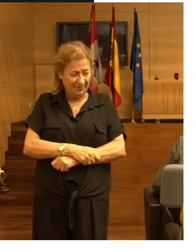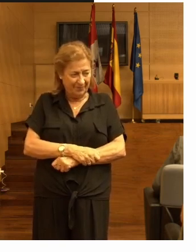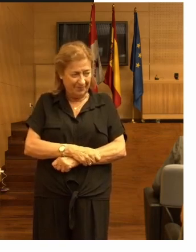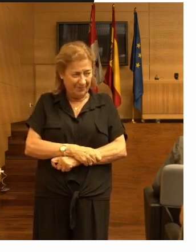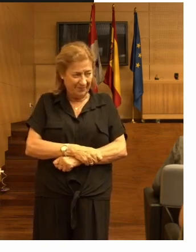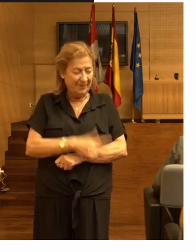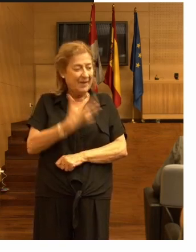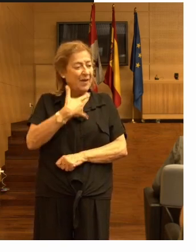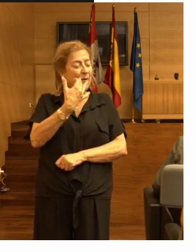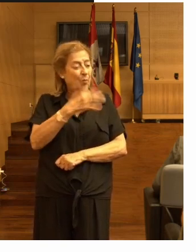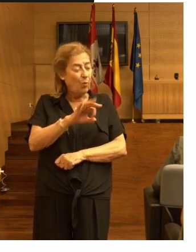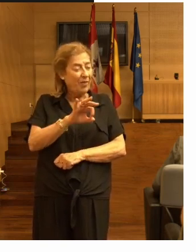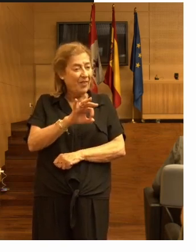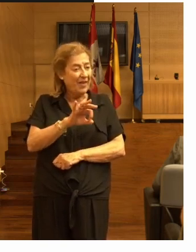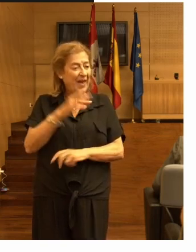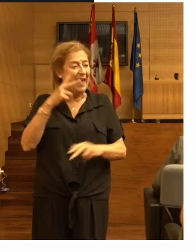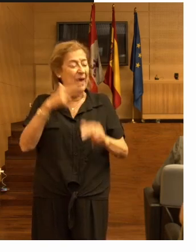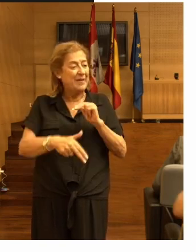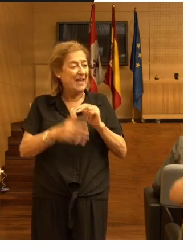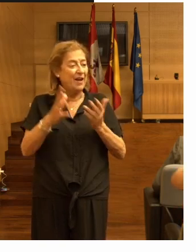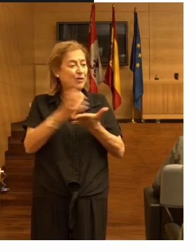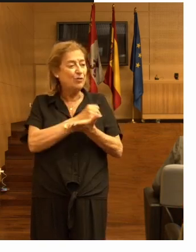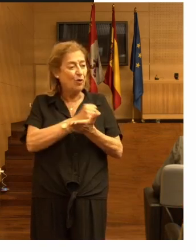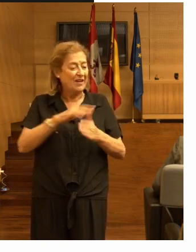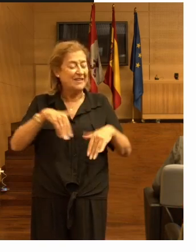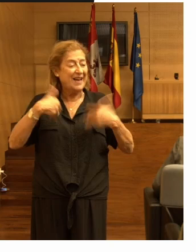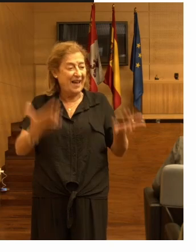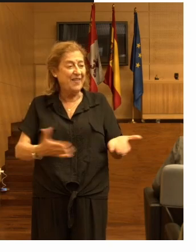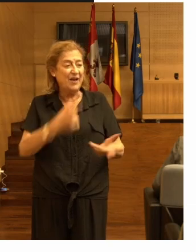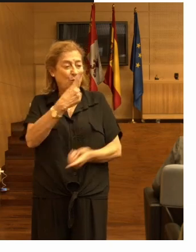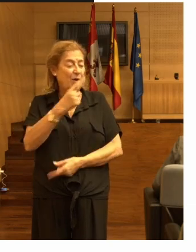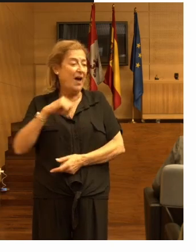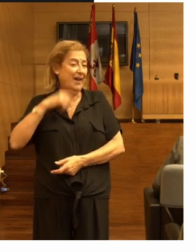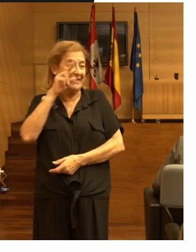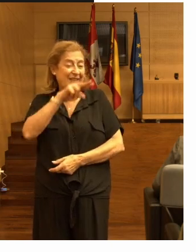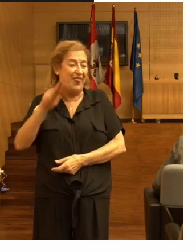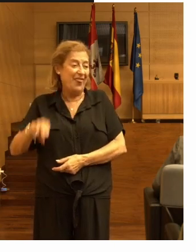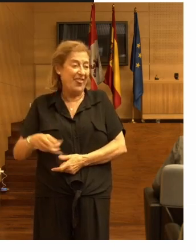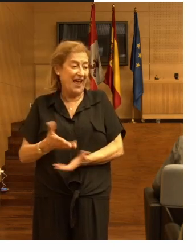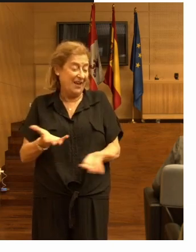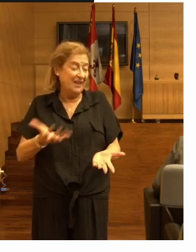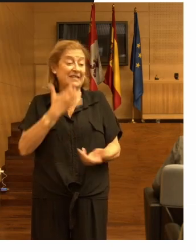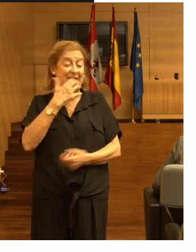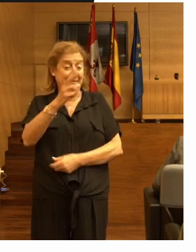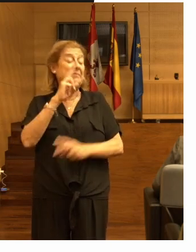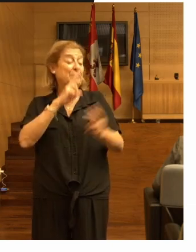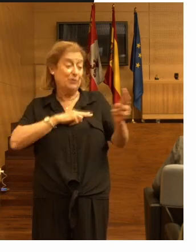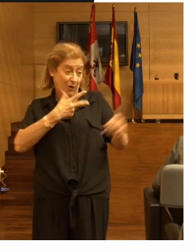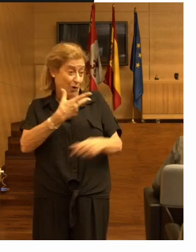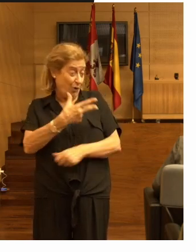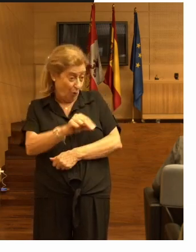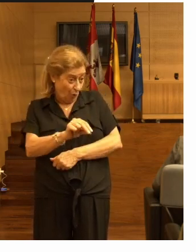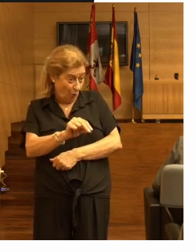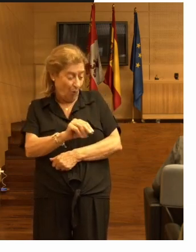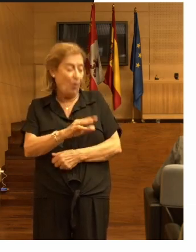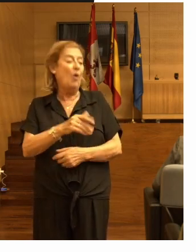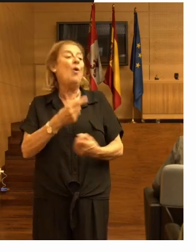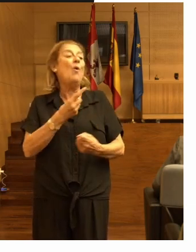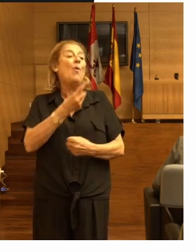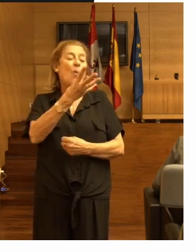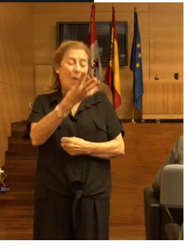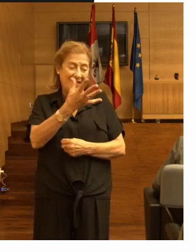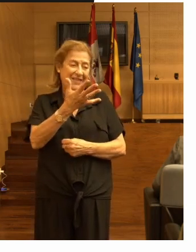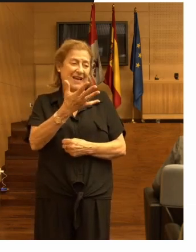¿se pueden evitar todas las caídas en una residencia? si la respuesta es no ¿cuántas